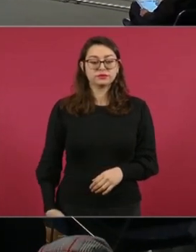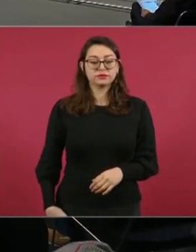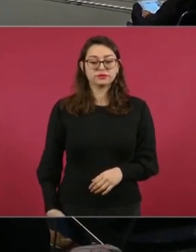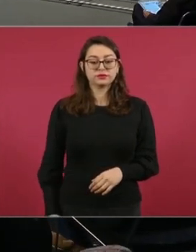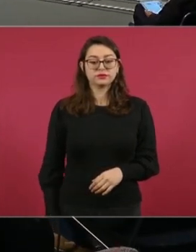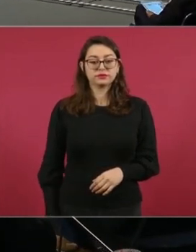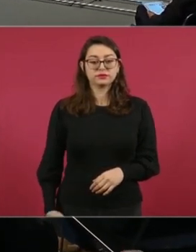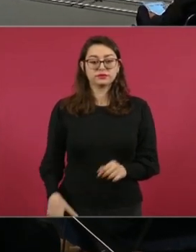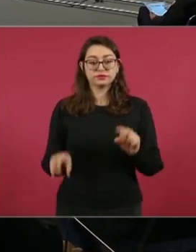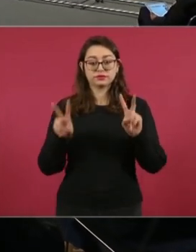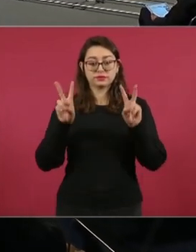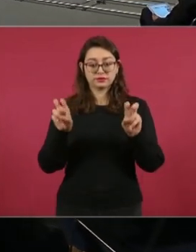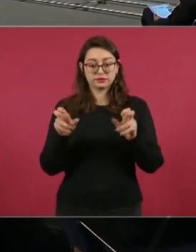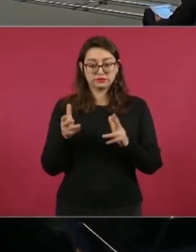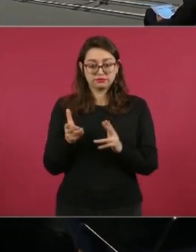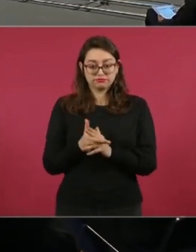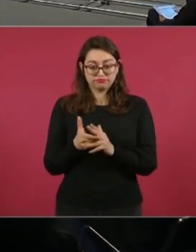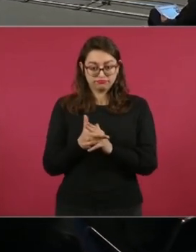Esto es homicidio.